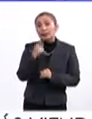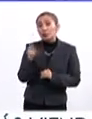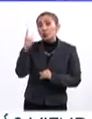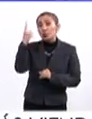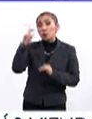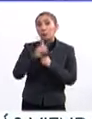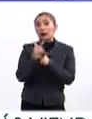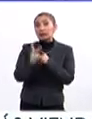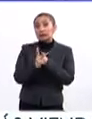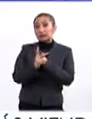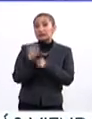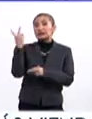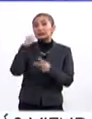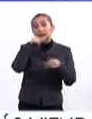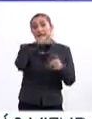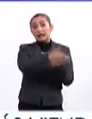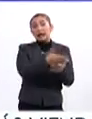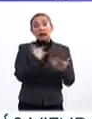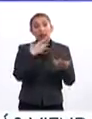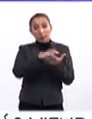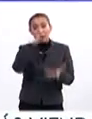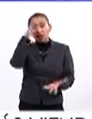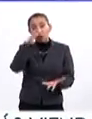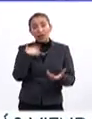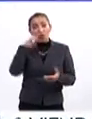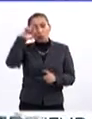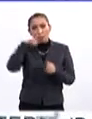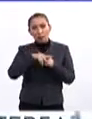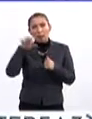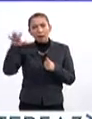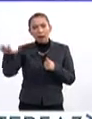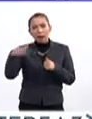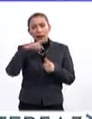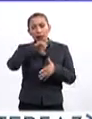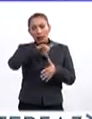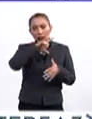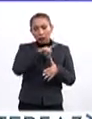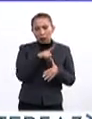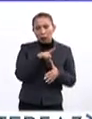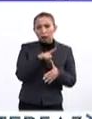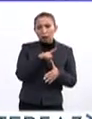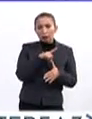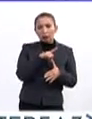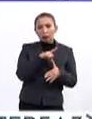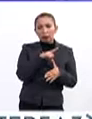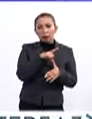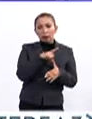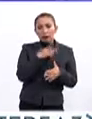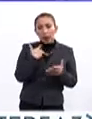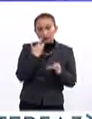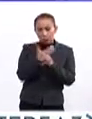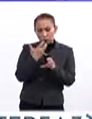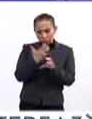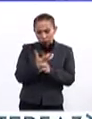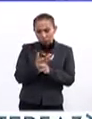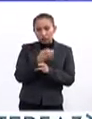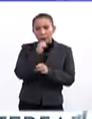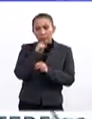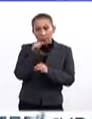países. Son la mayoría de Europa y de América Latina, estamos en Estados Unidos.